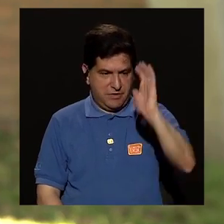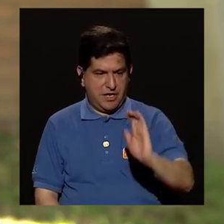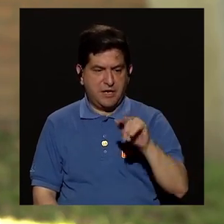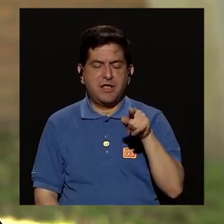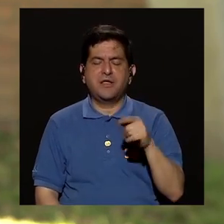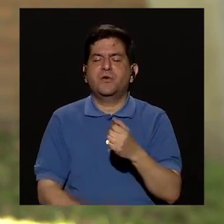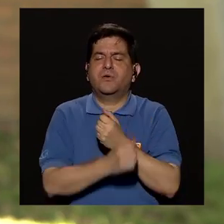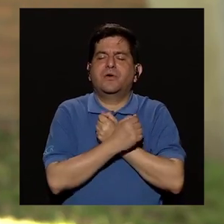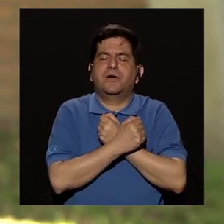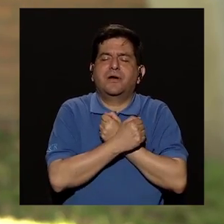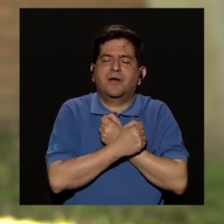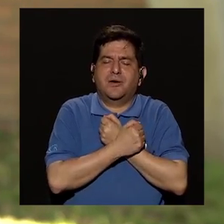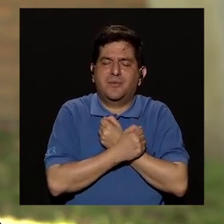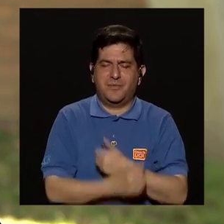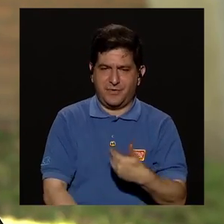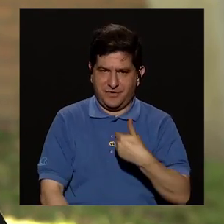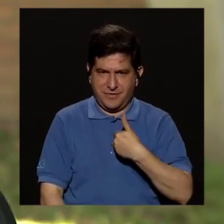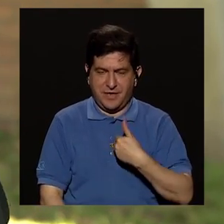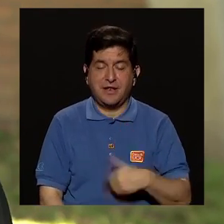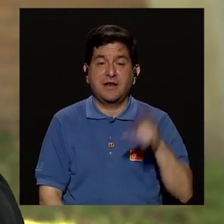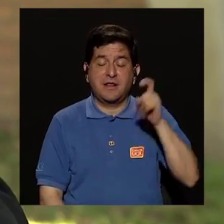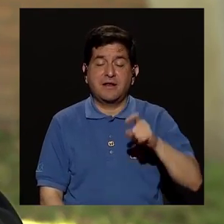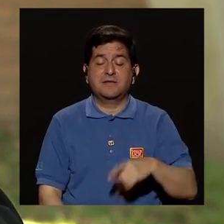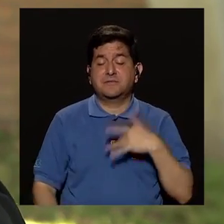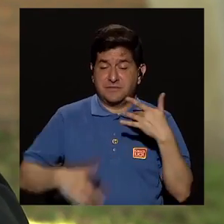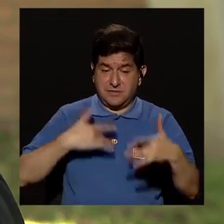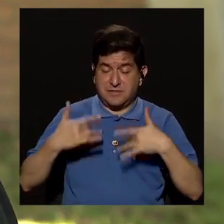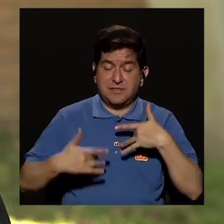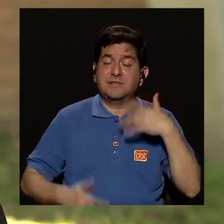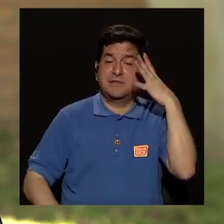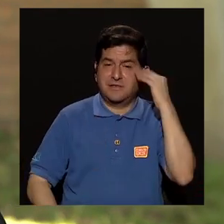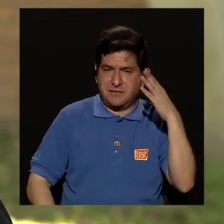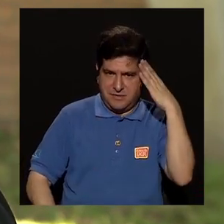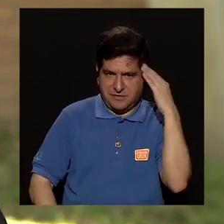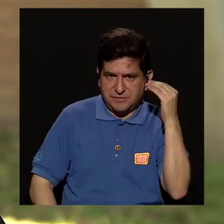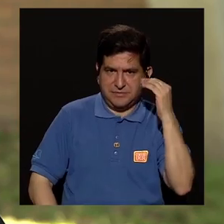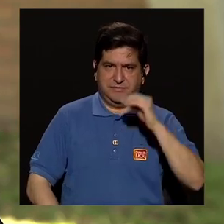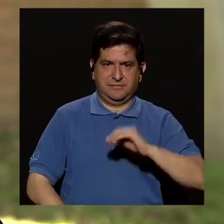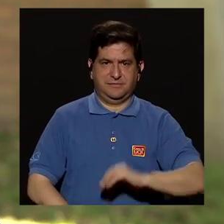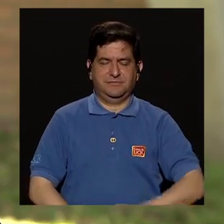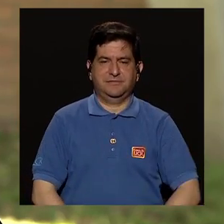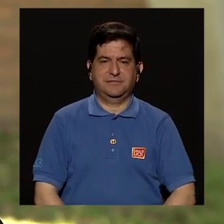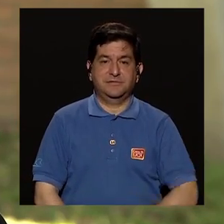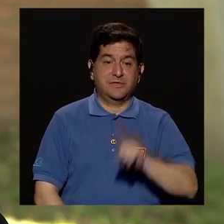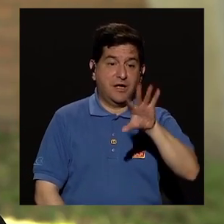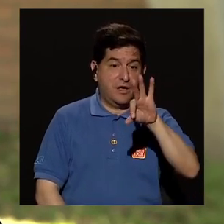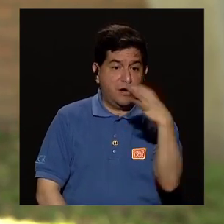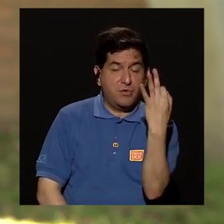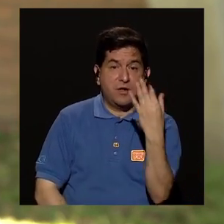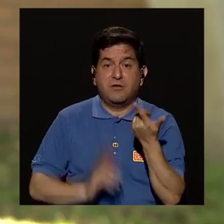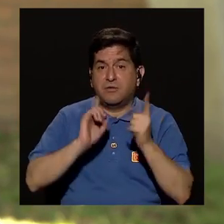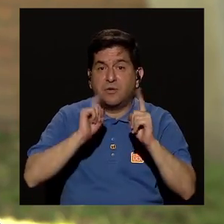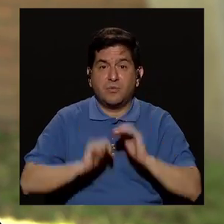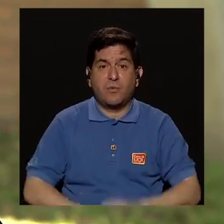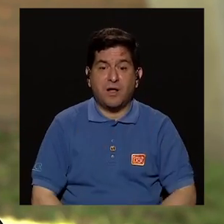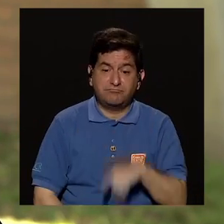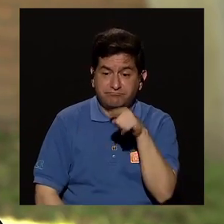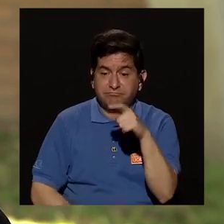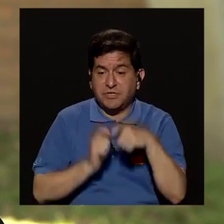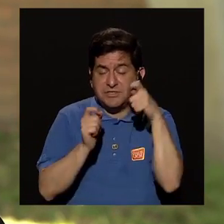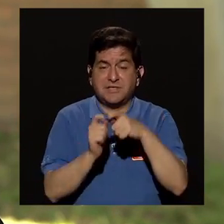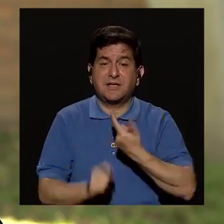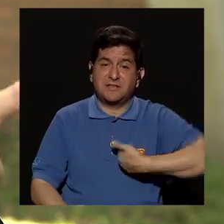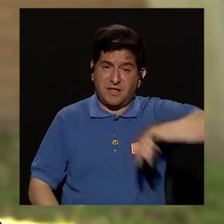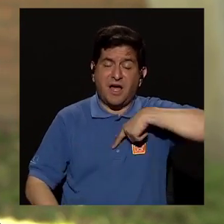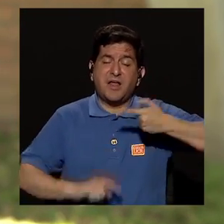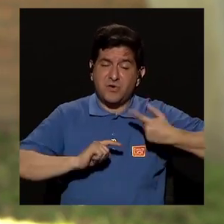es amado tiene que recibirlo tiene que vivirlo entonces y una forma de hacerlo es eso por